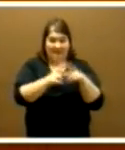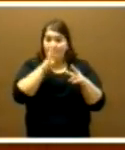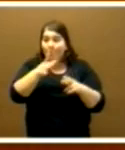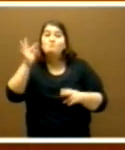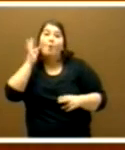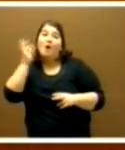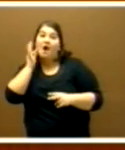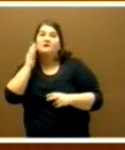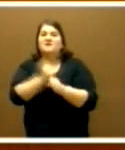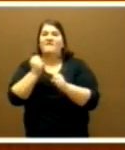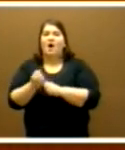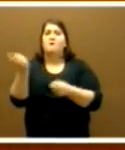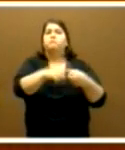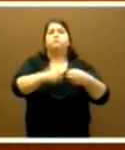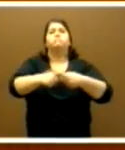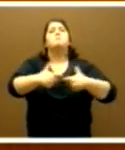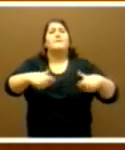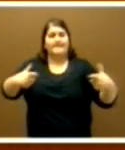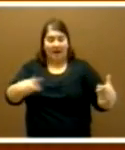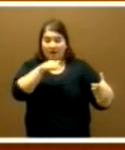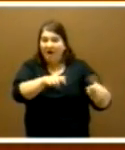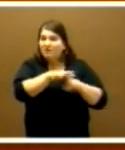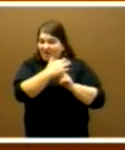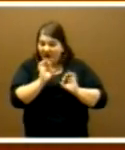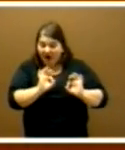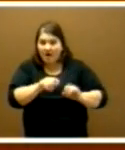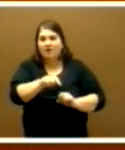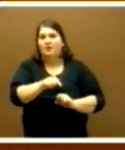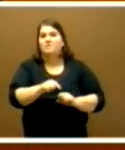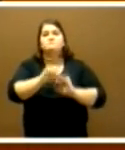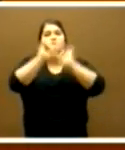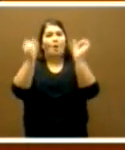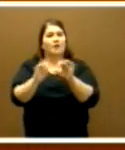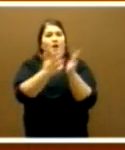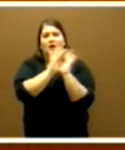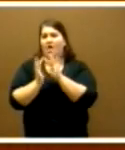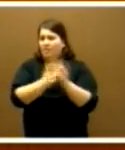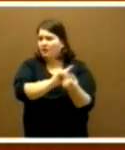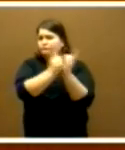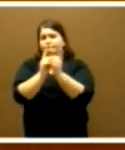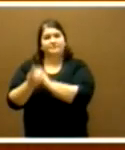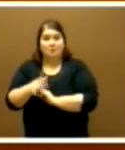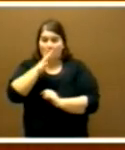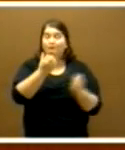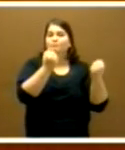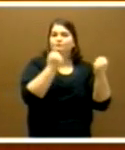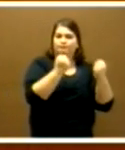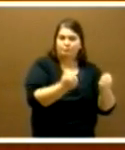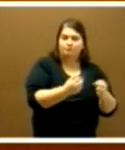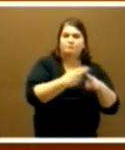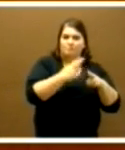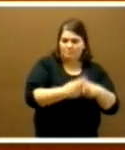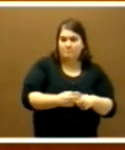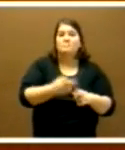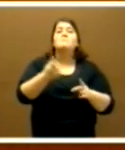la mujer al trabajo. Esta situación ha producido un cambio sustancial en el modelo de relación entre los poderes públicos, las